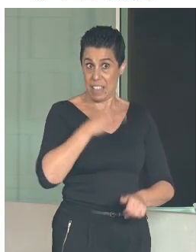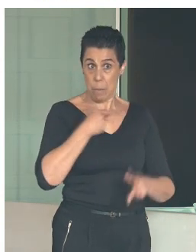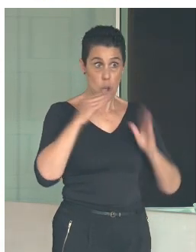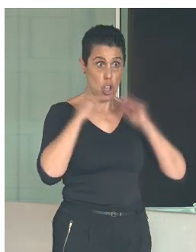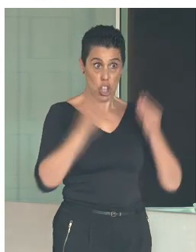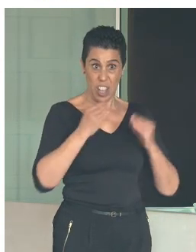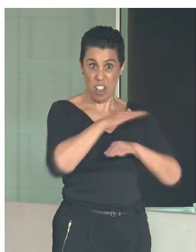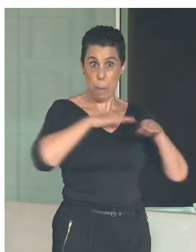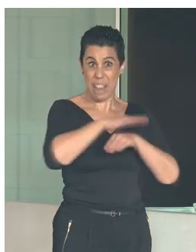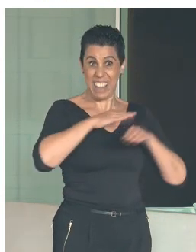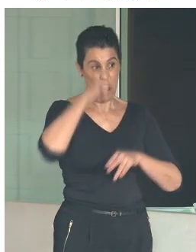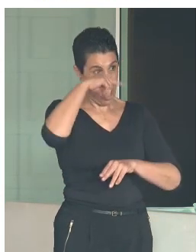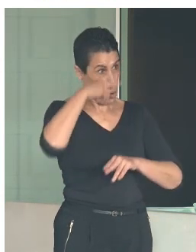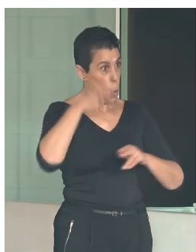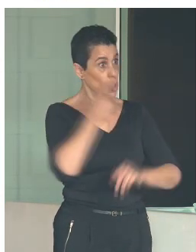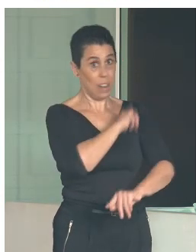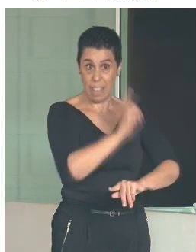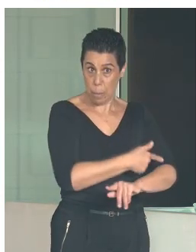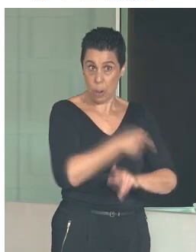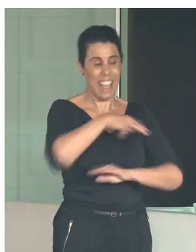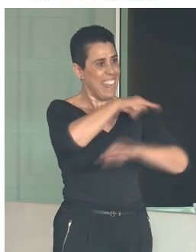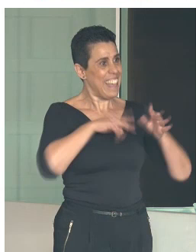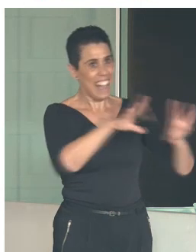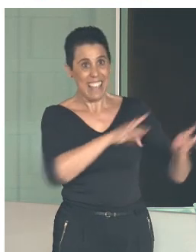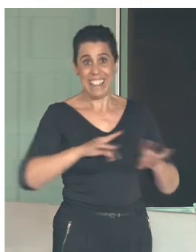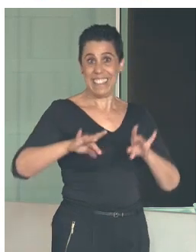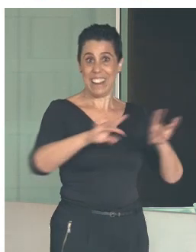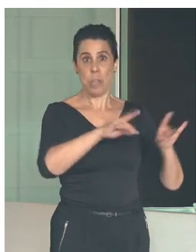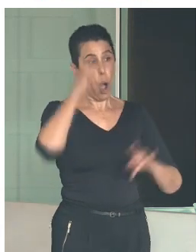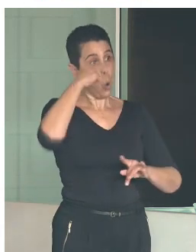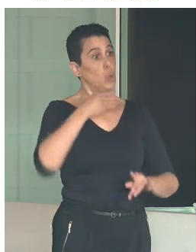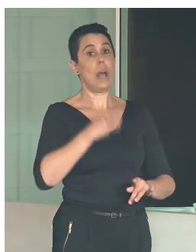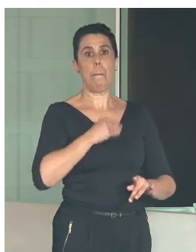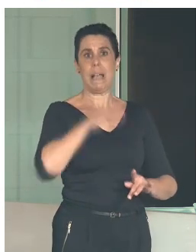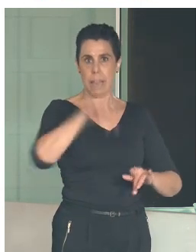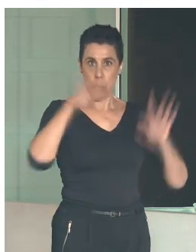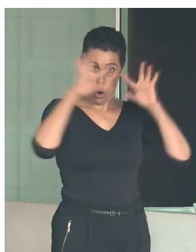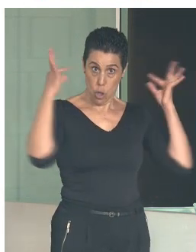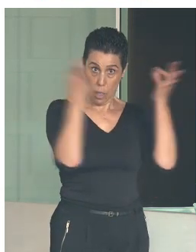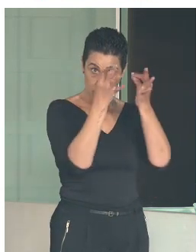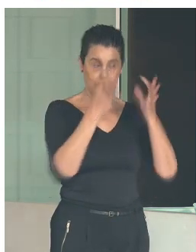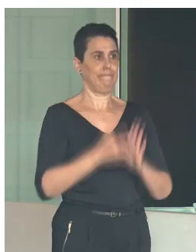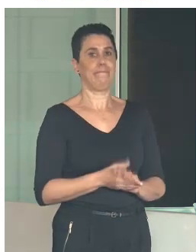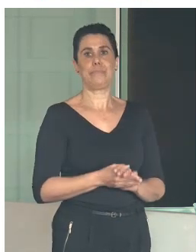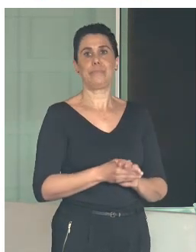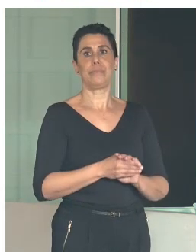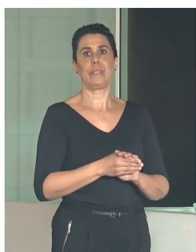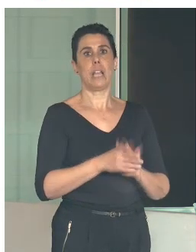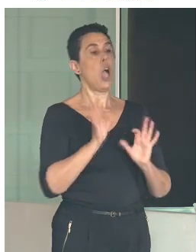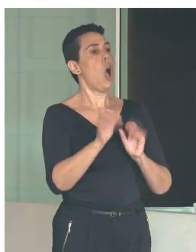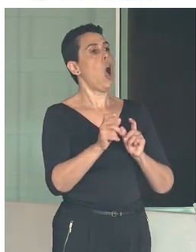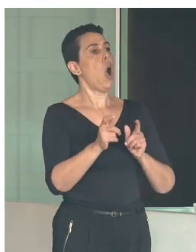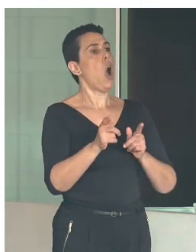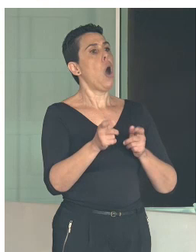Deporte, Delegada Territorial de Cultura y Patrimonio Histórico en Córdoba. Coordinador General de la Casa Árabe,